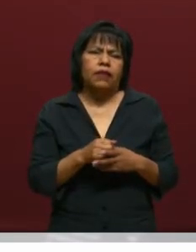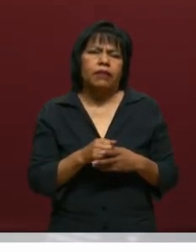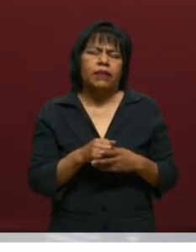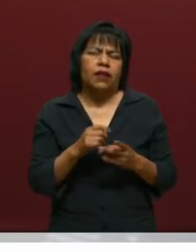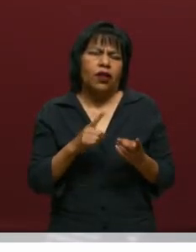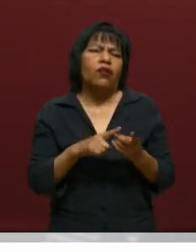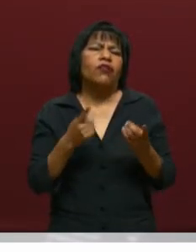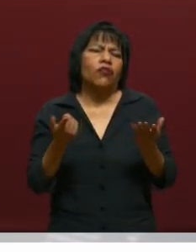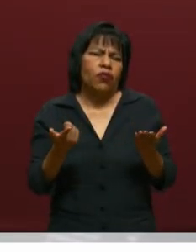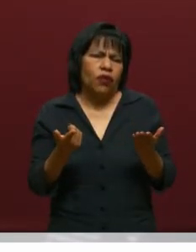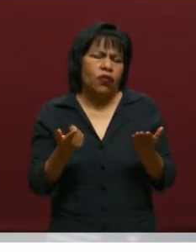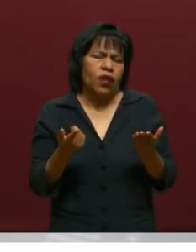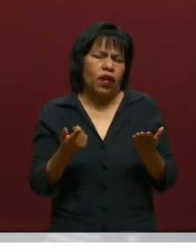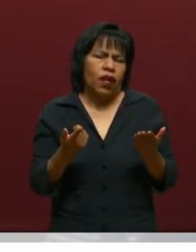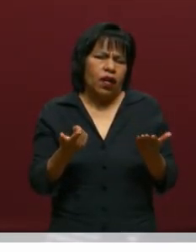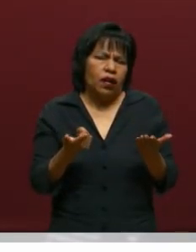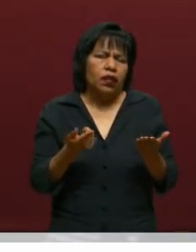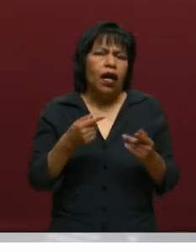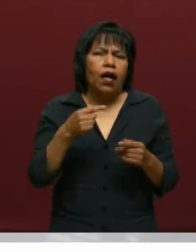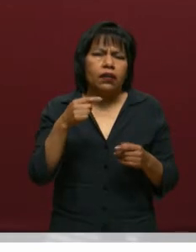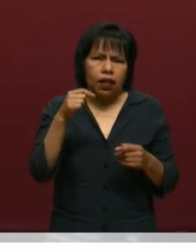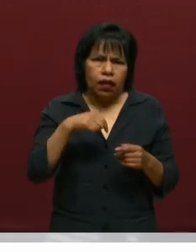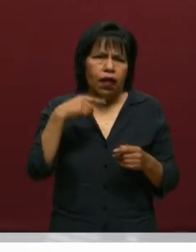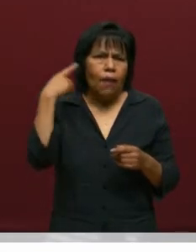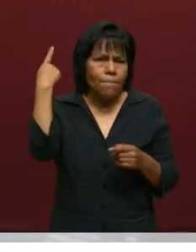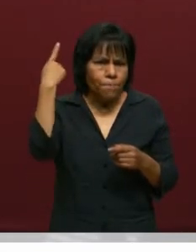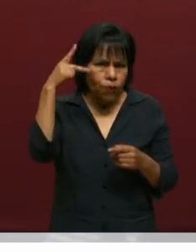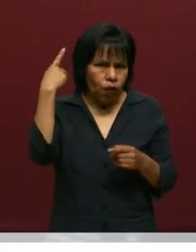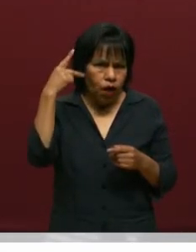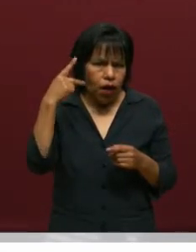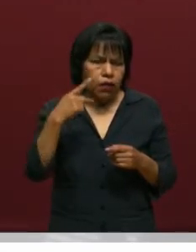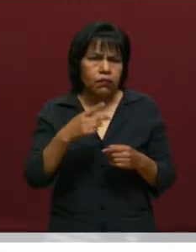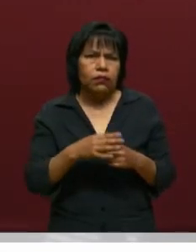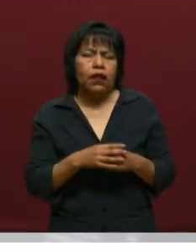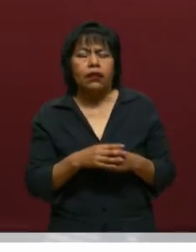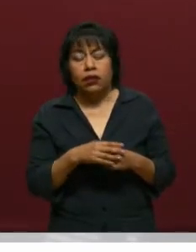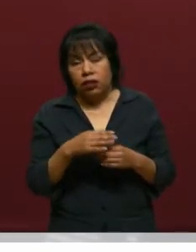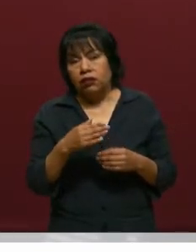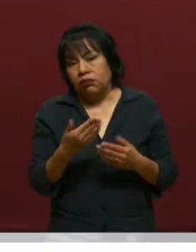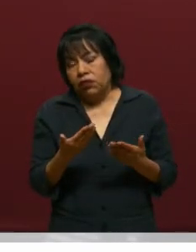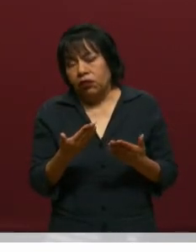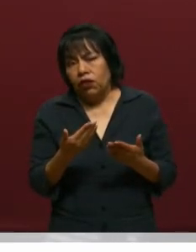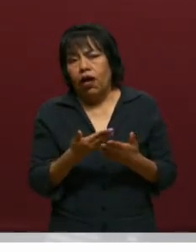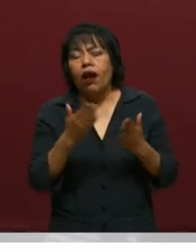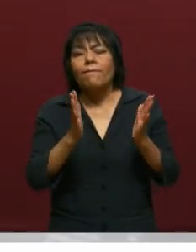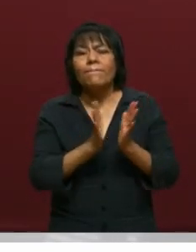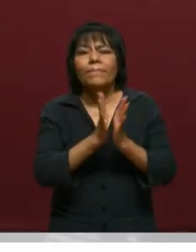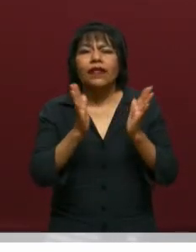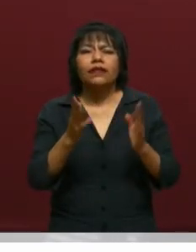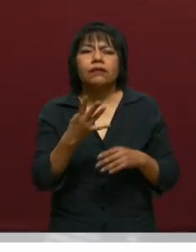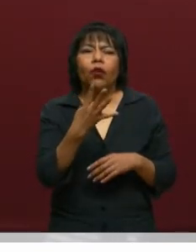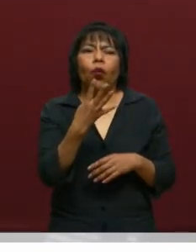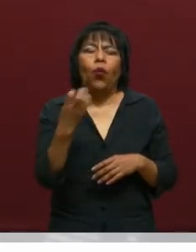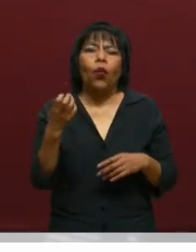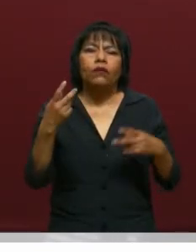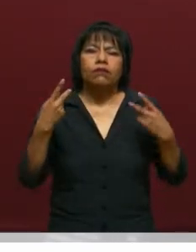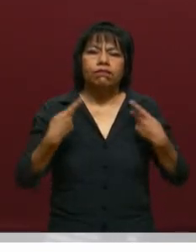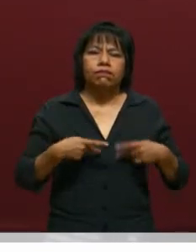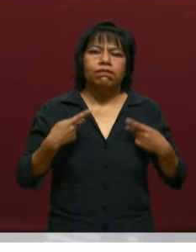universidades tecnológicas y politécnicas es aquí en el estado de Puebla, y bueno, además de que están participando 400 personas,